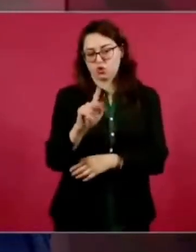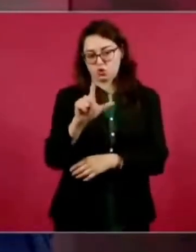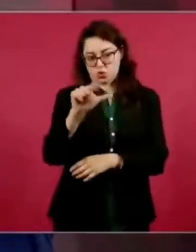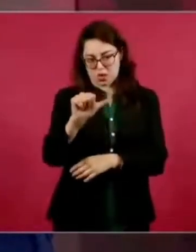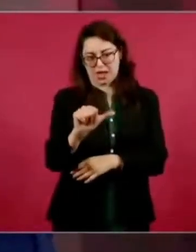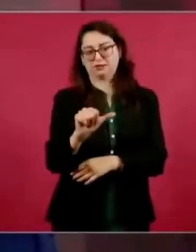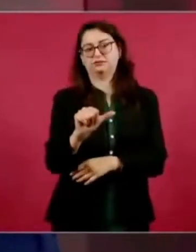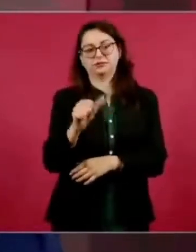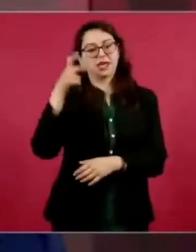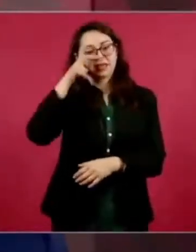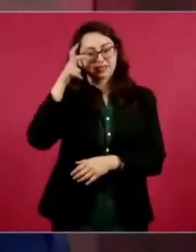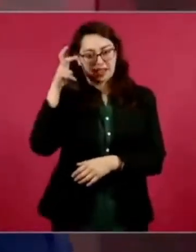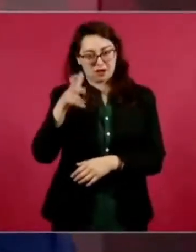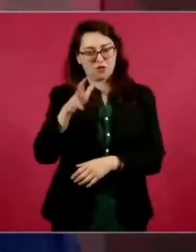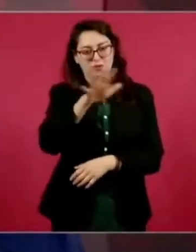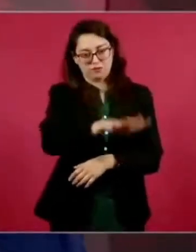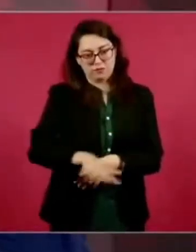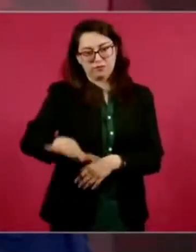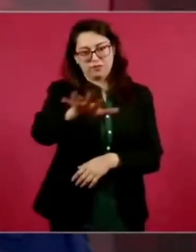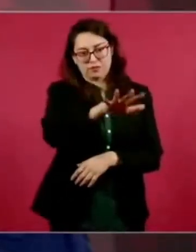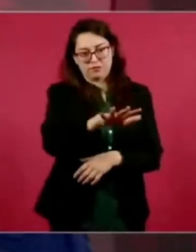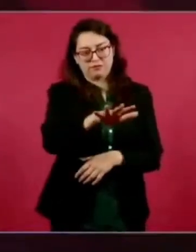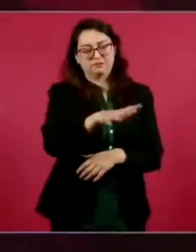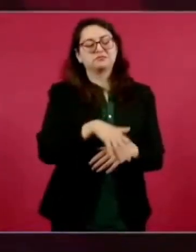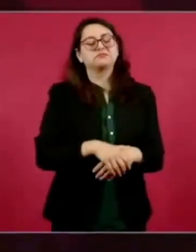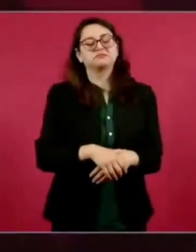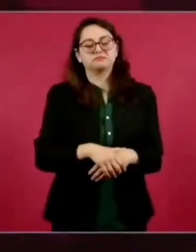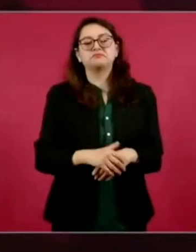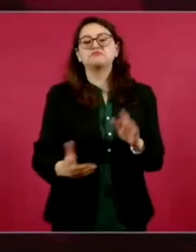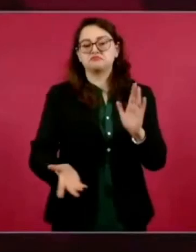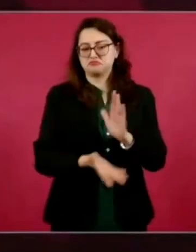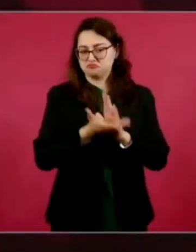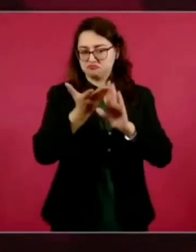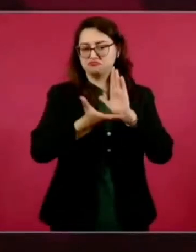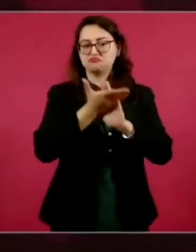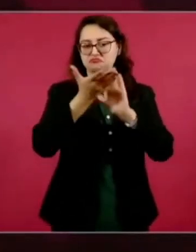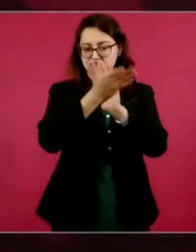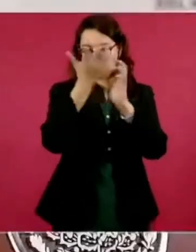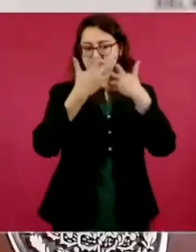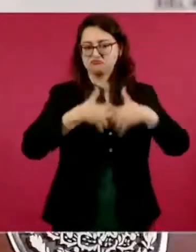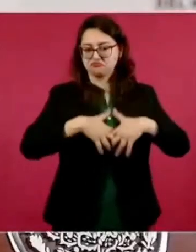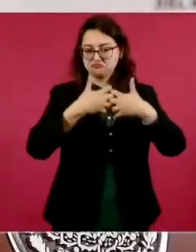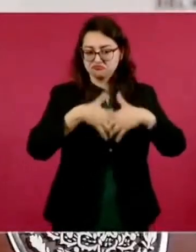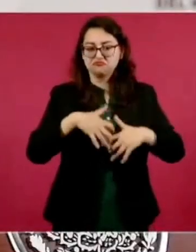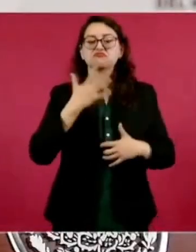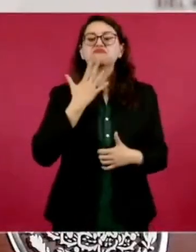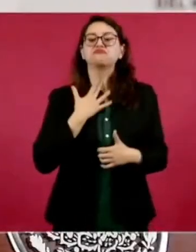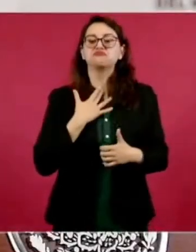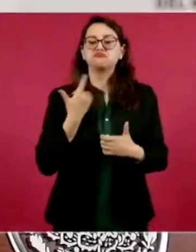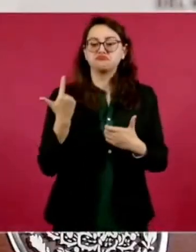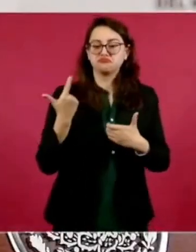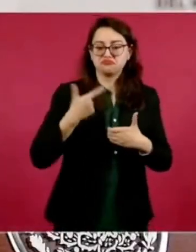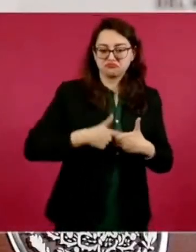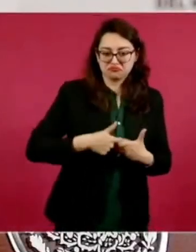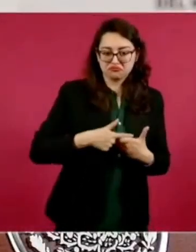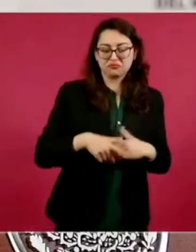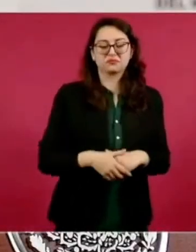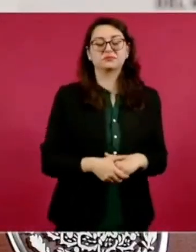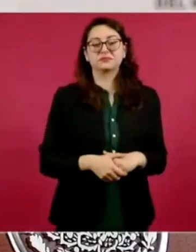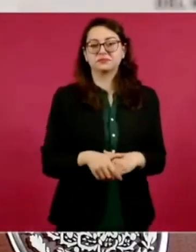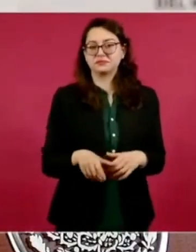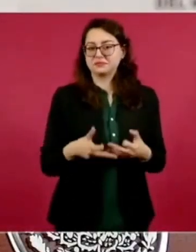ahí cerca de Tula, compran también los terrenos,